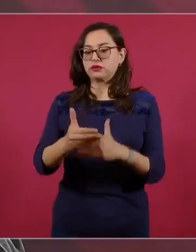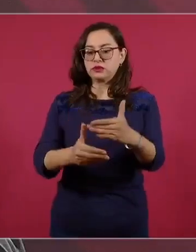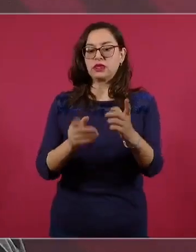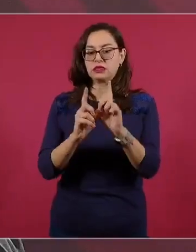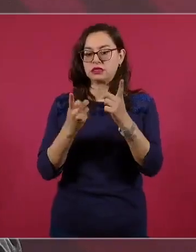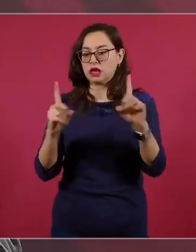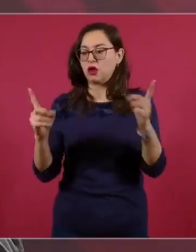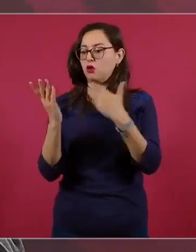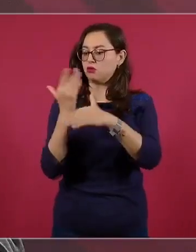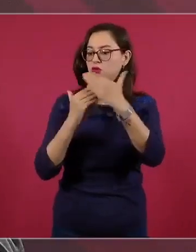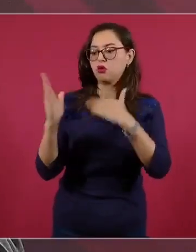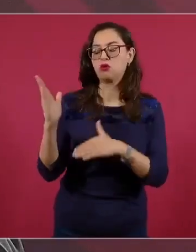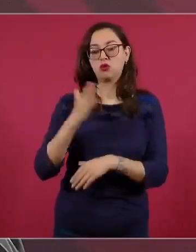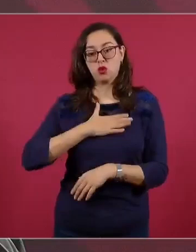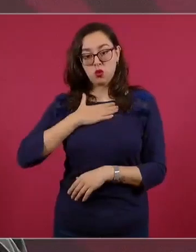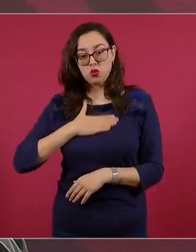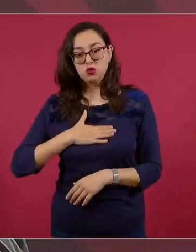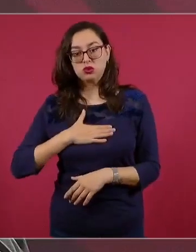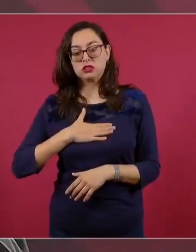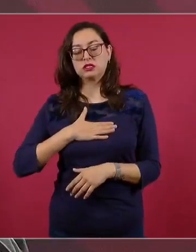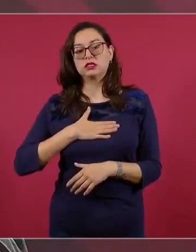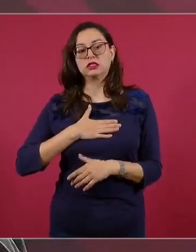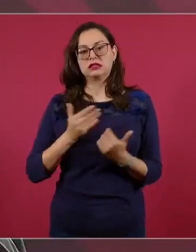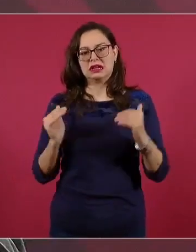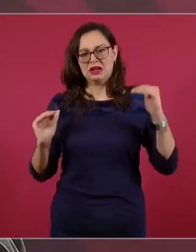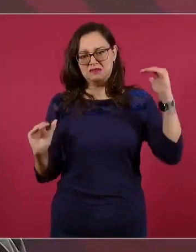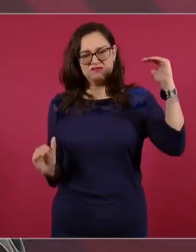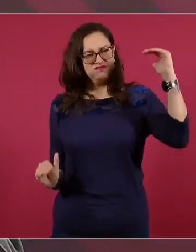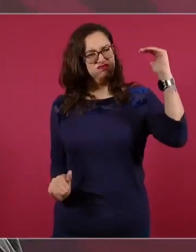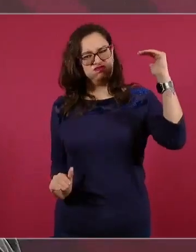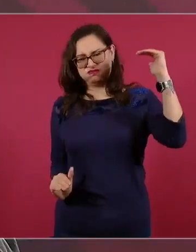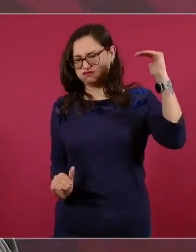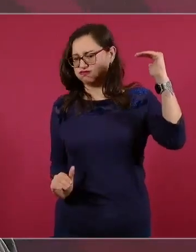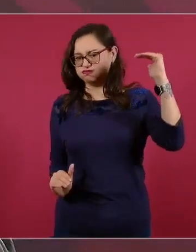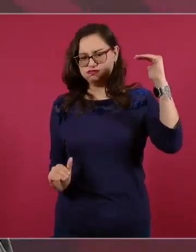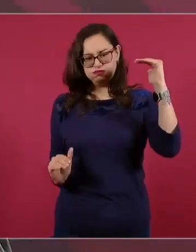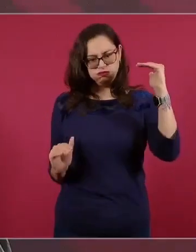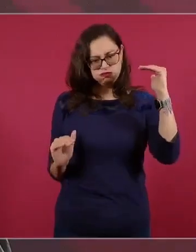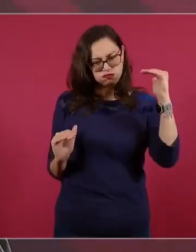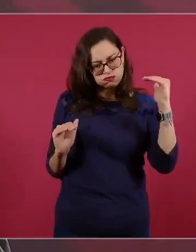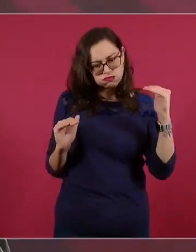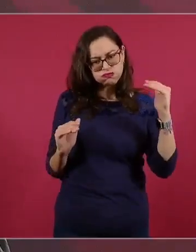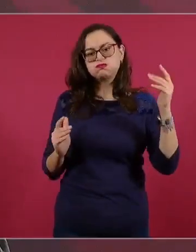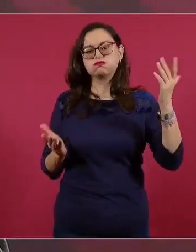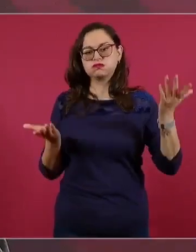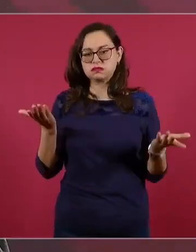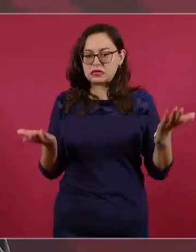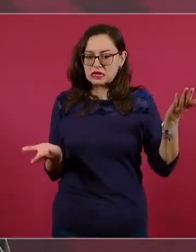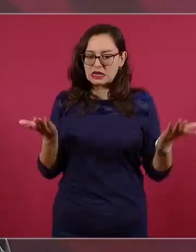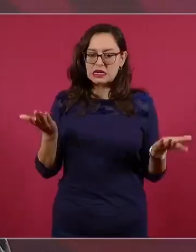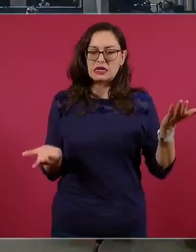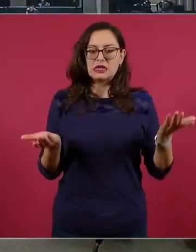que no haya tanta desigualdad económica, social social y social.